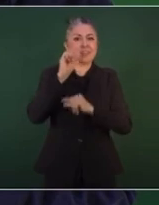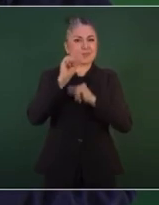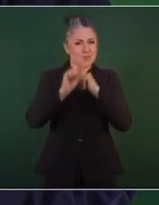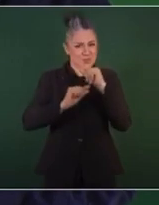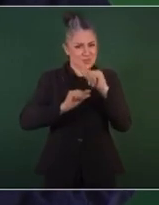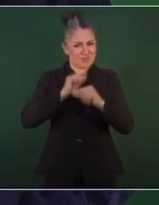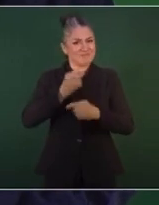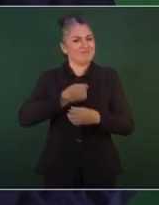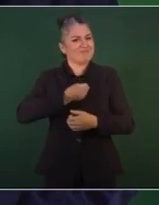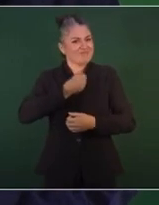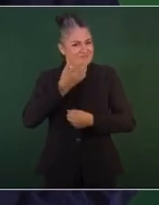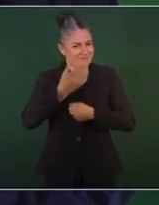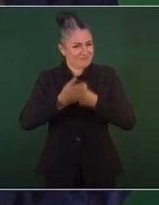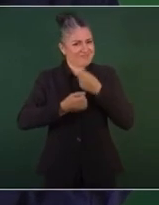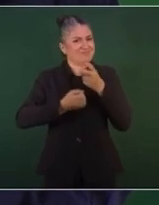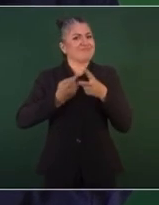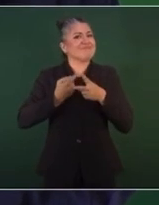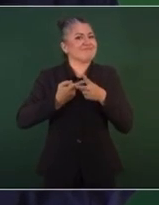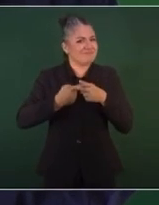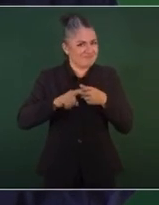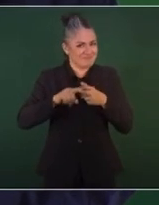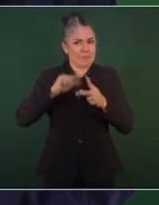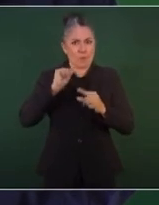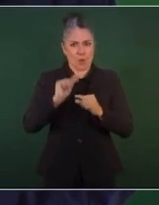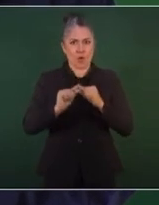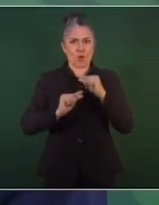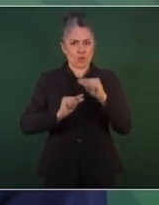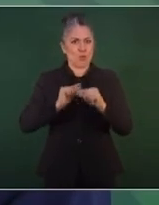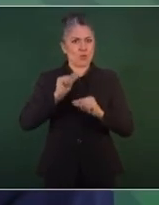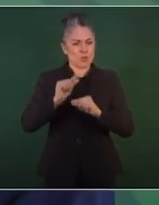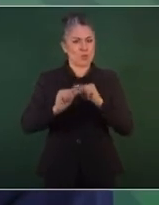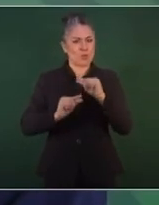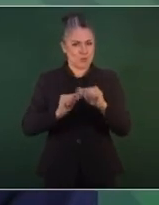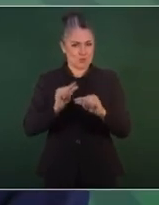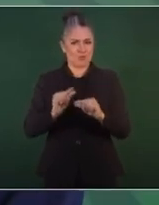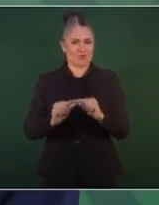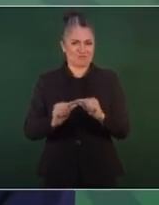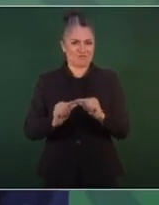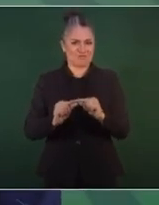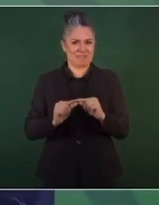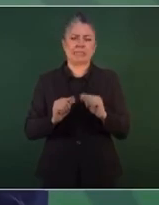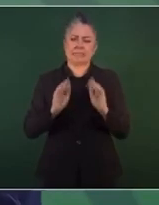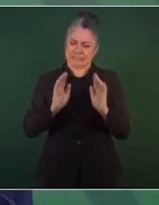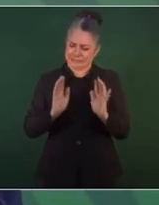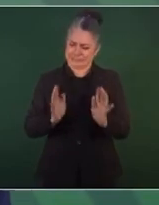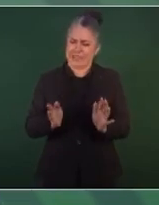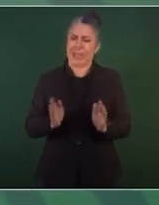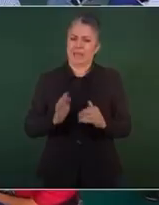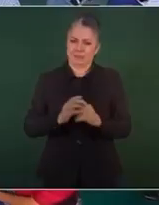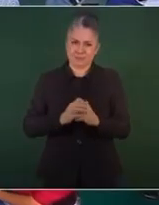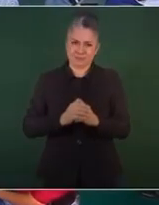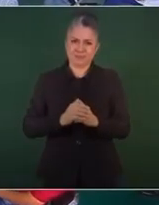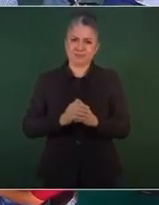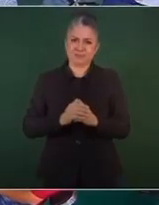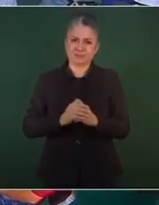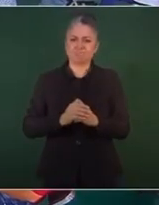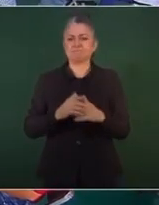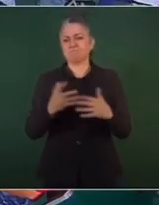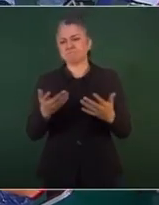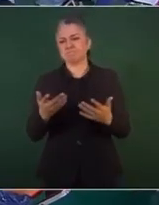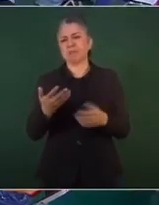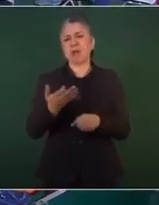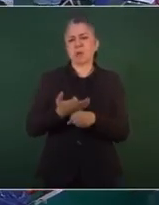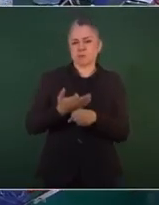y ya tenemos una